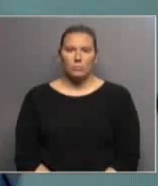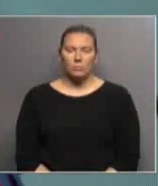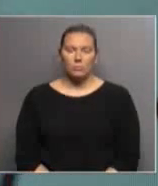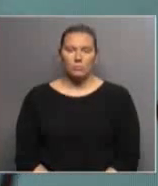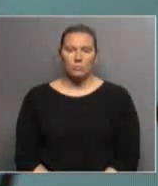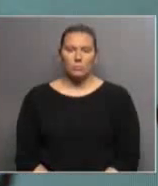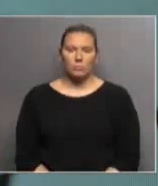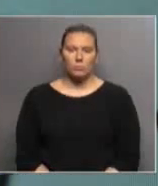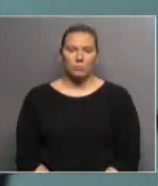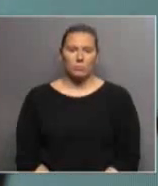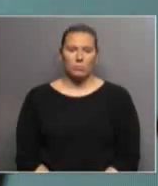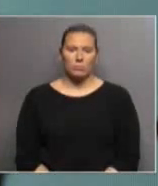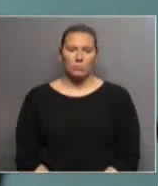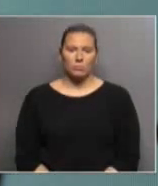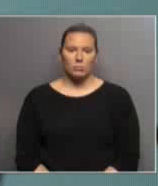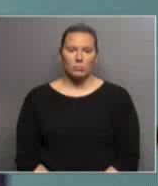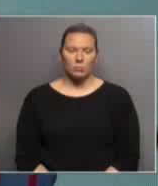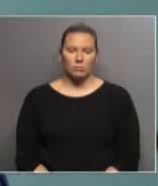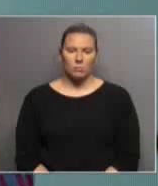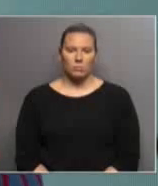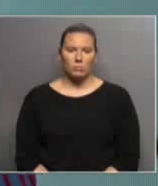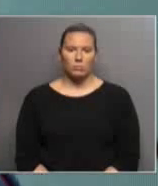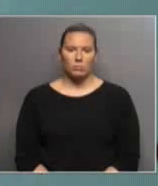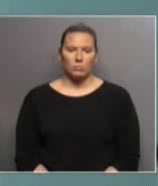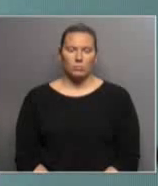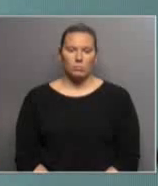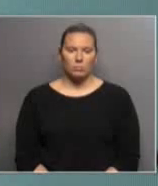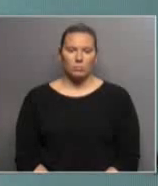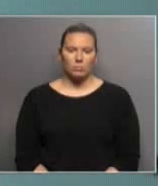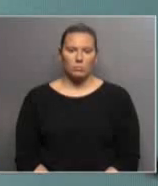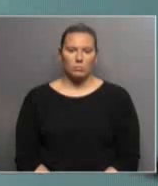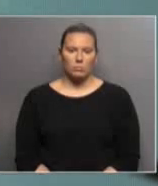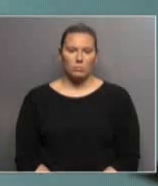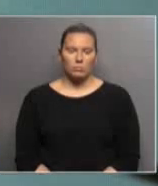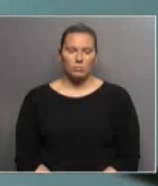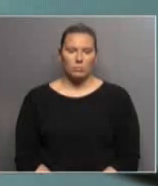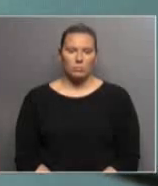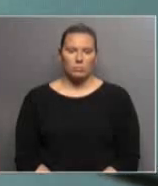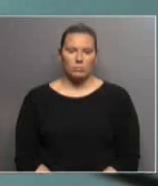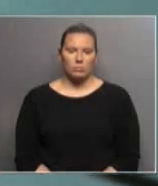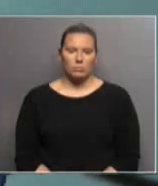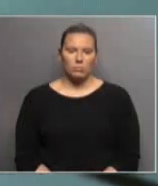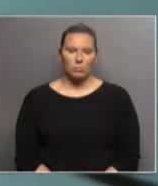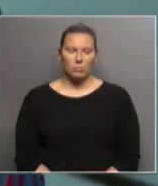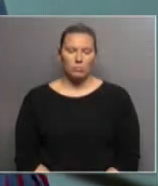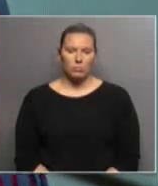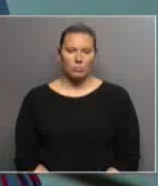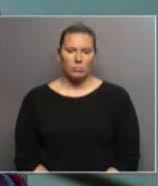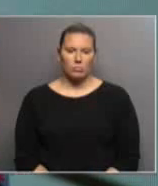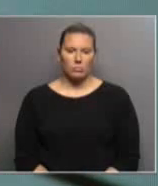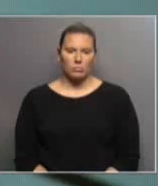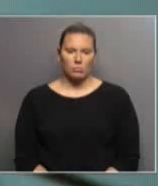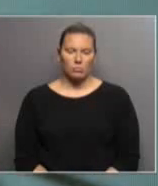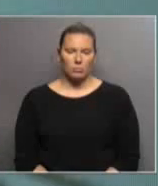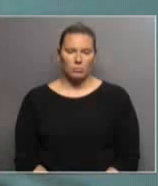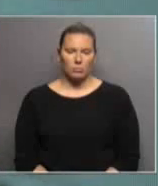tener la información, para tener una construcción en su primer lengua. Como segunda lengua puede